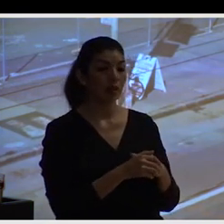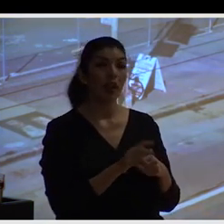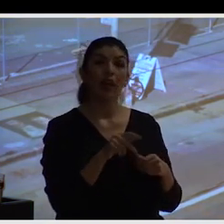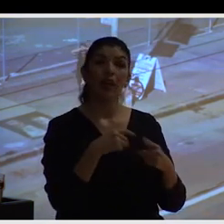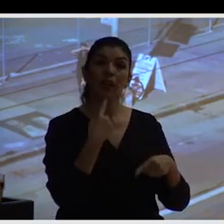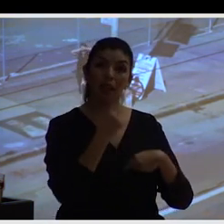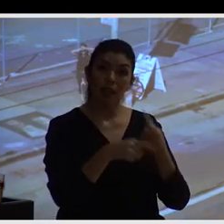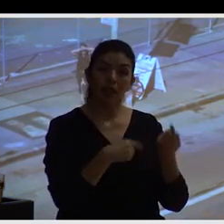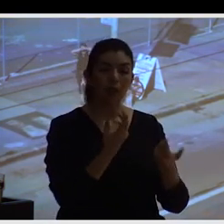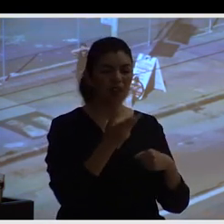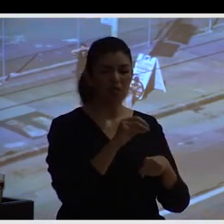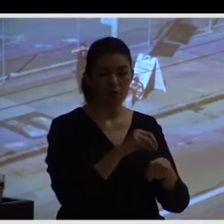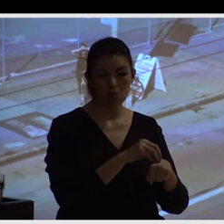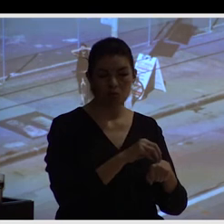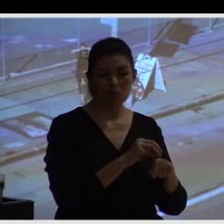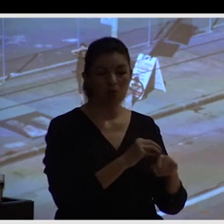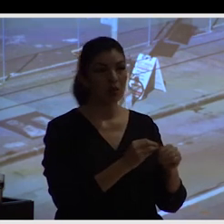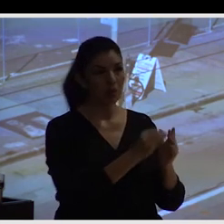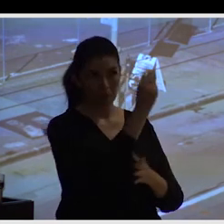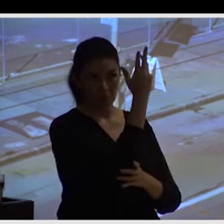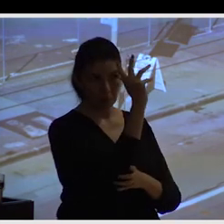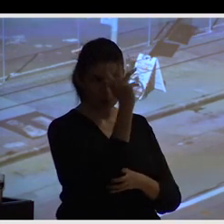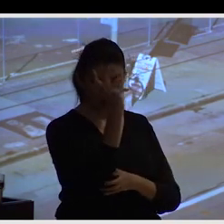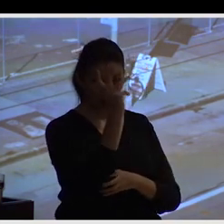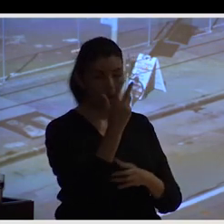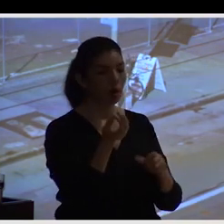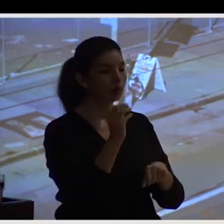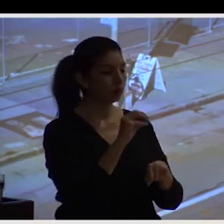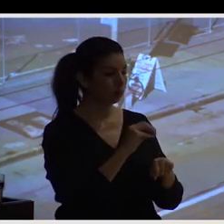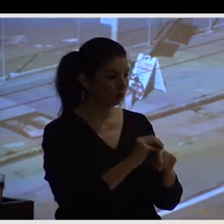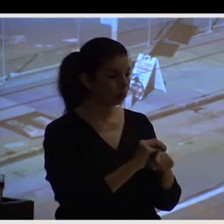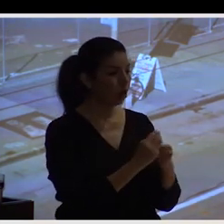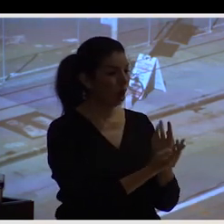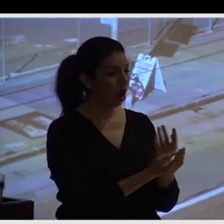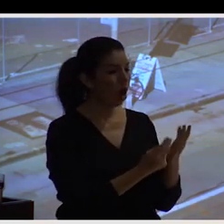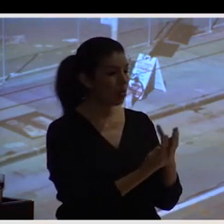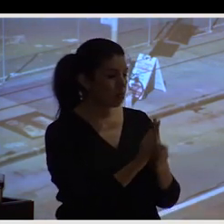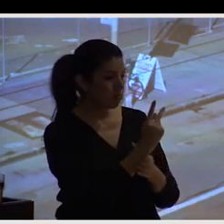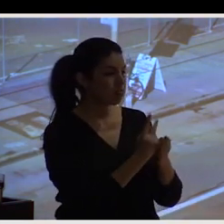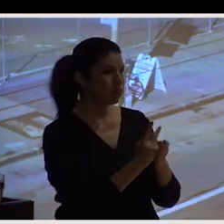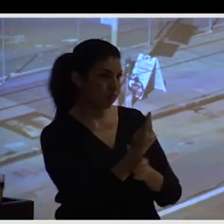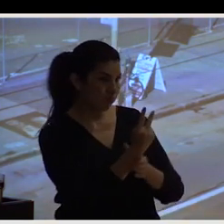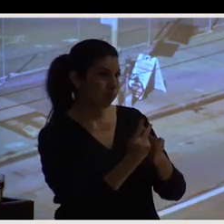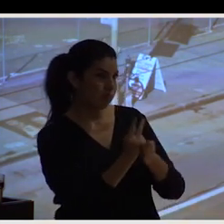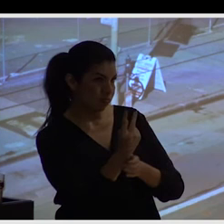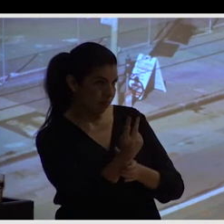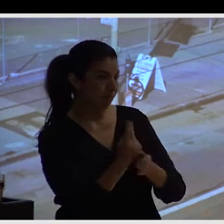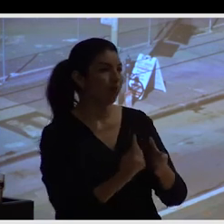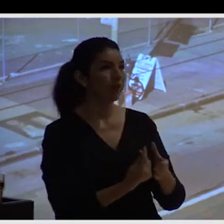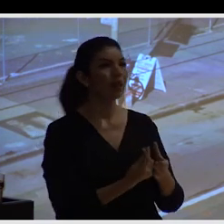y ver lo que pasaba estos eran los primeros años de los blogs lo pusimos en nuestro blog y todo el mundo se enamoró de este pequeño